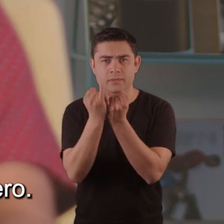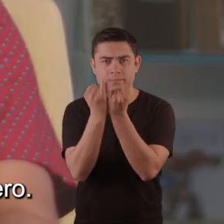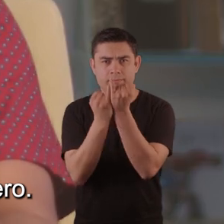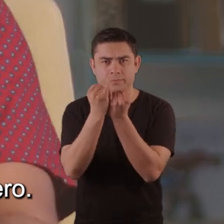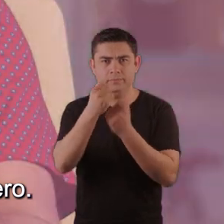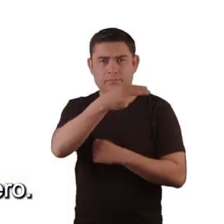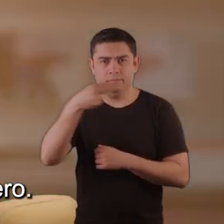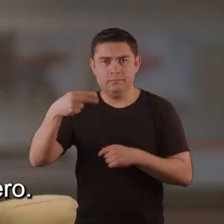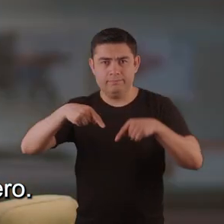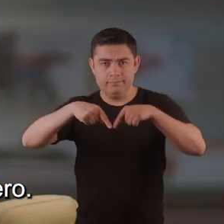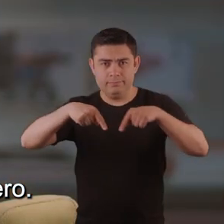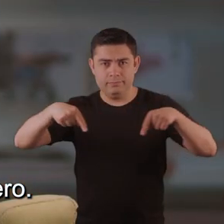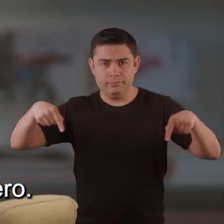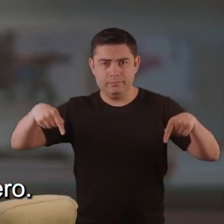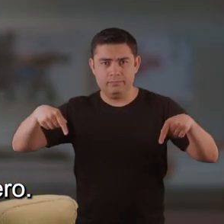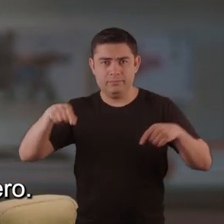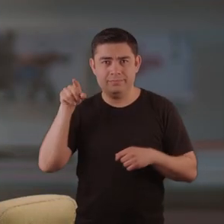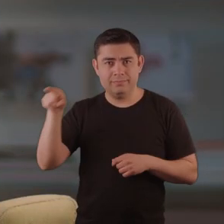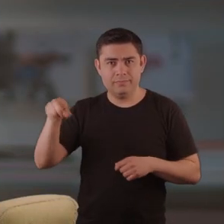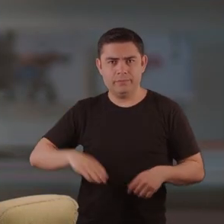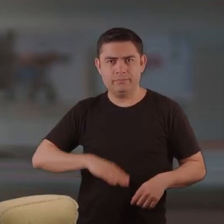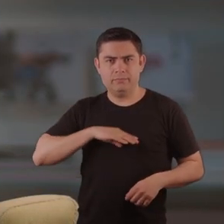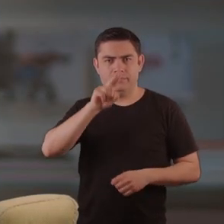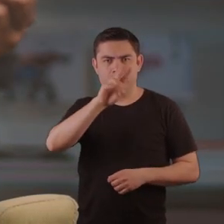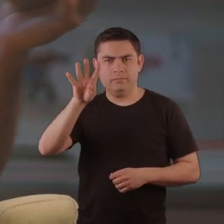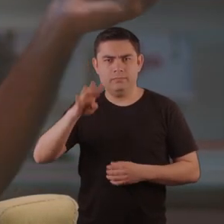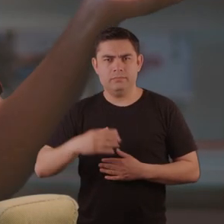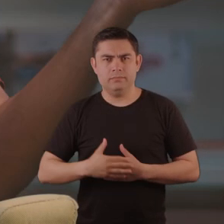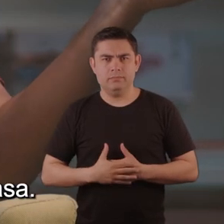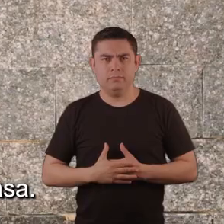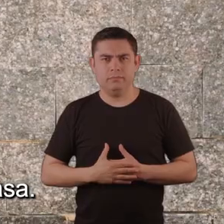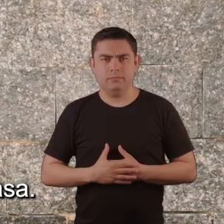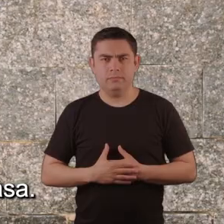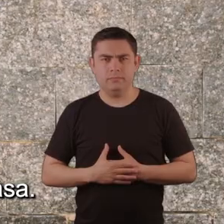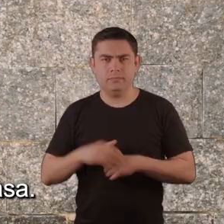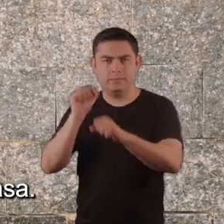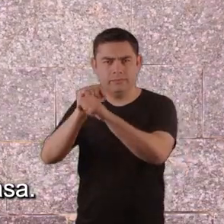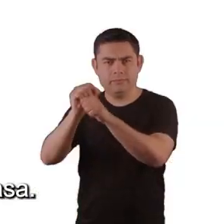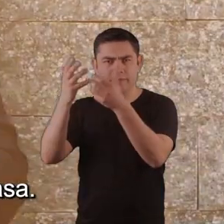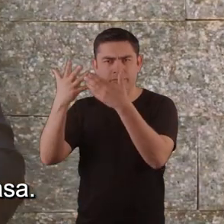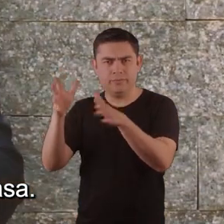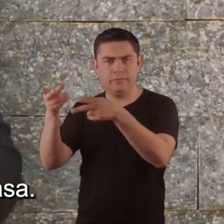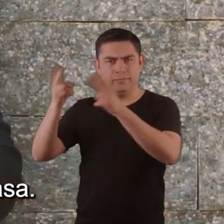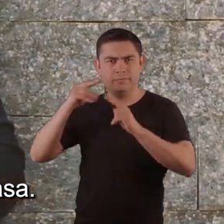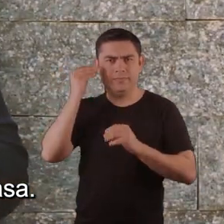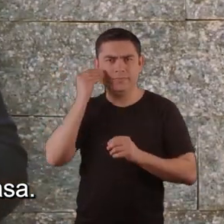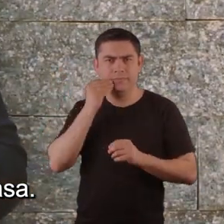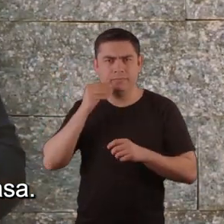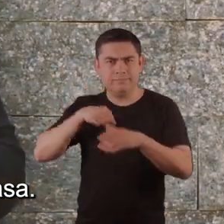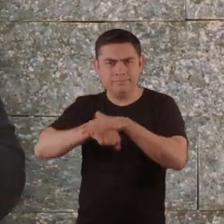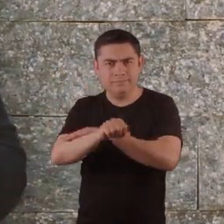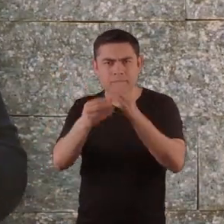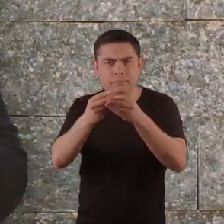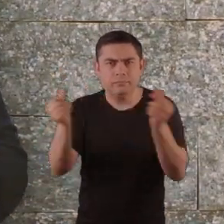Este es mi hermano Alejandro Antonio Júbar Torrero, edad, 24 años de edad. El día que mi hija desapareció, yo no estaba